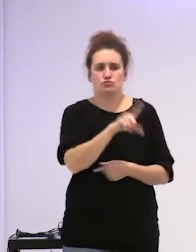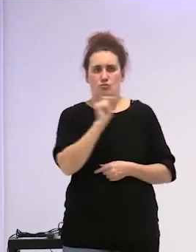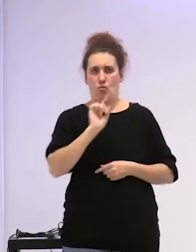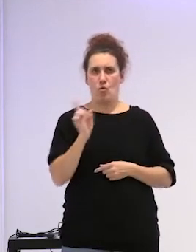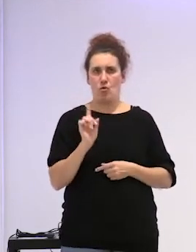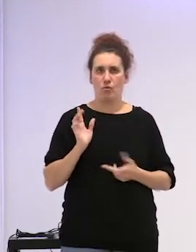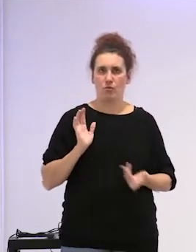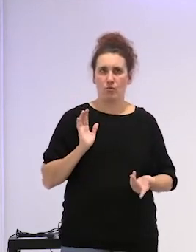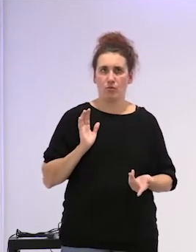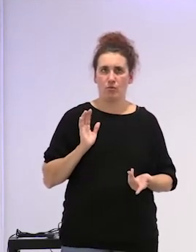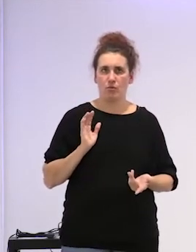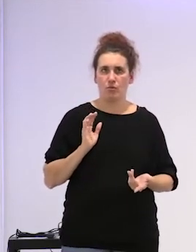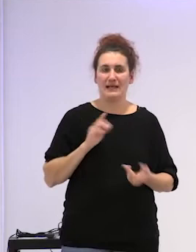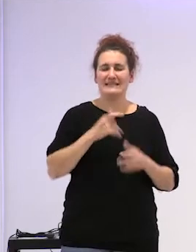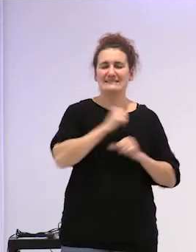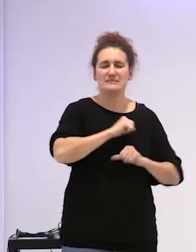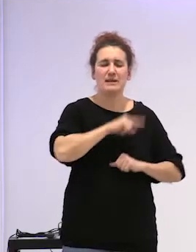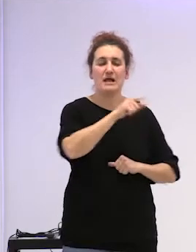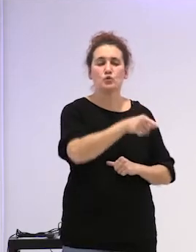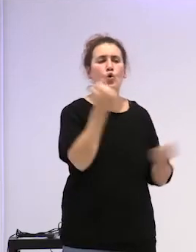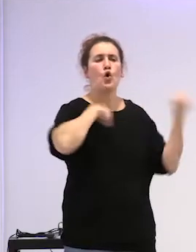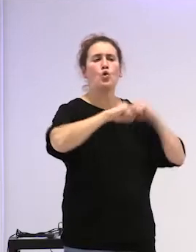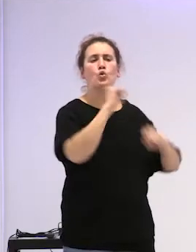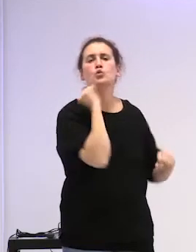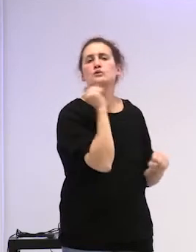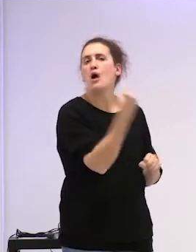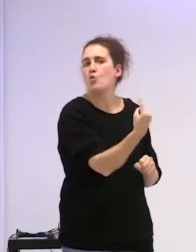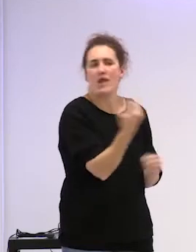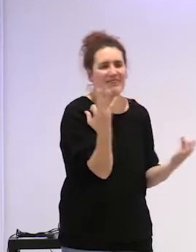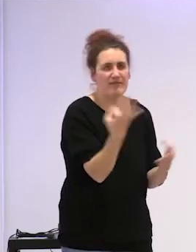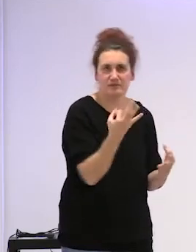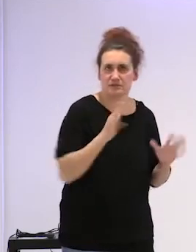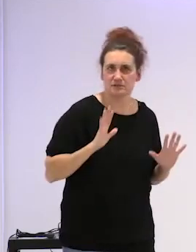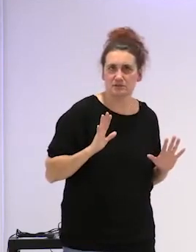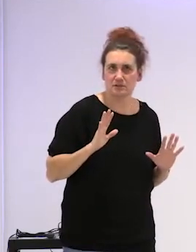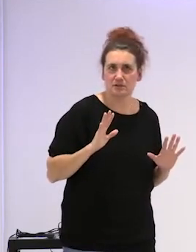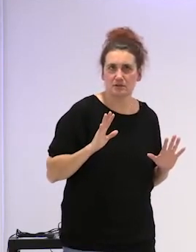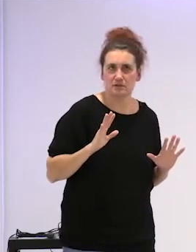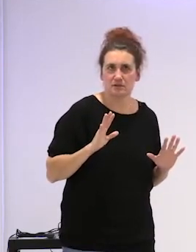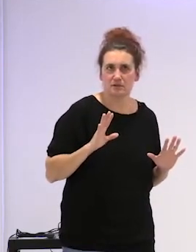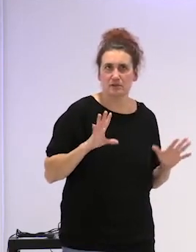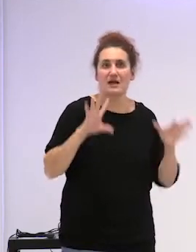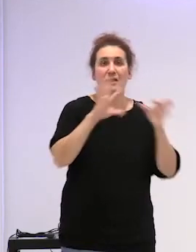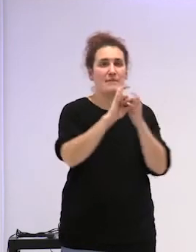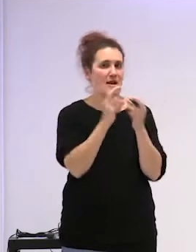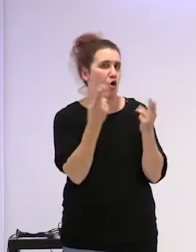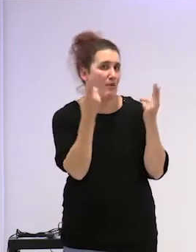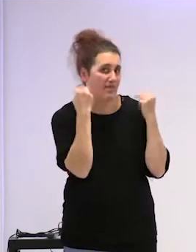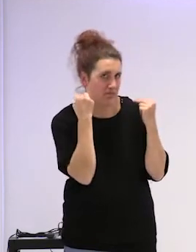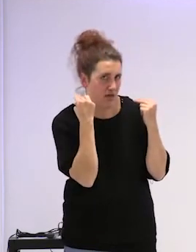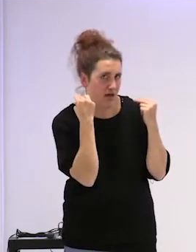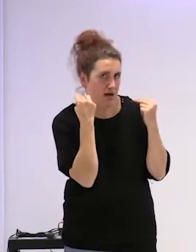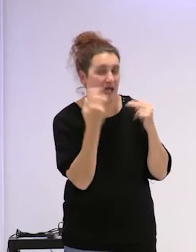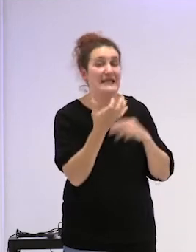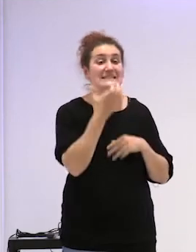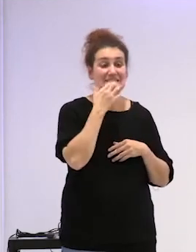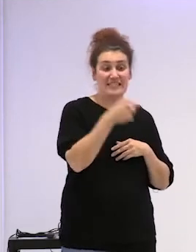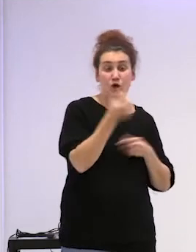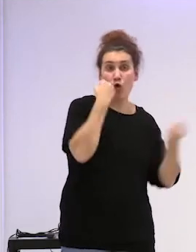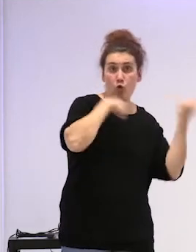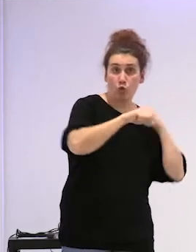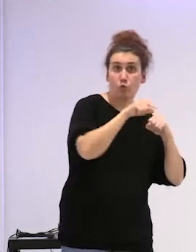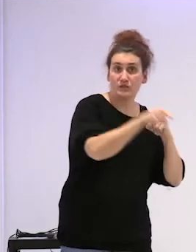y se espera de ti que tengas una conducta determinada que tiene que ver con la obediencia si sales de esta